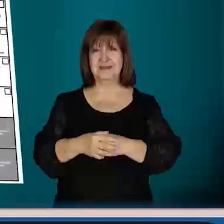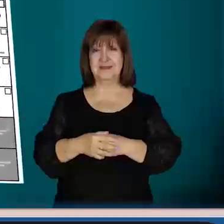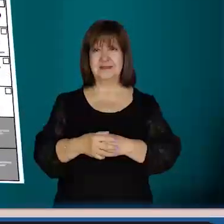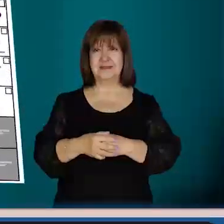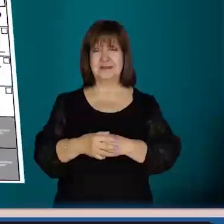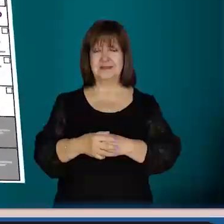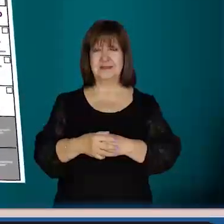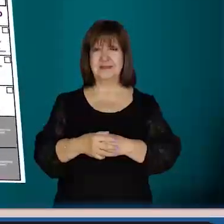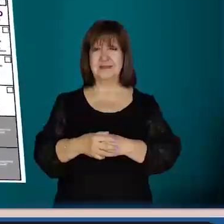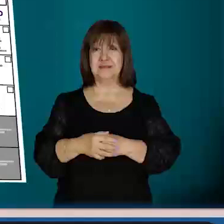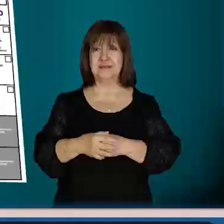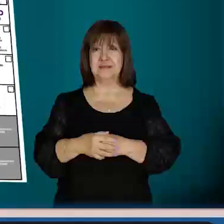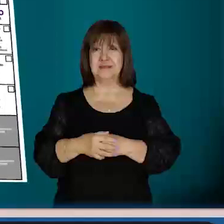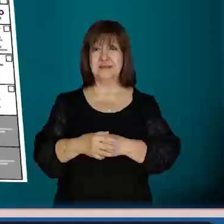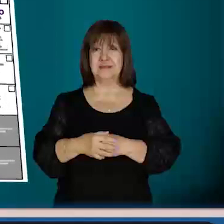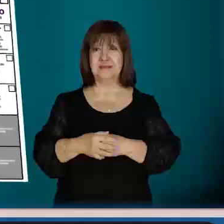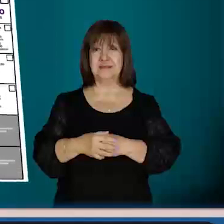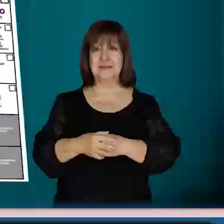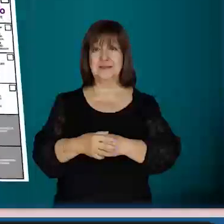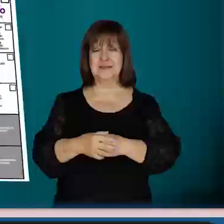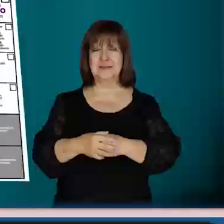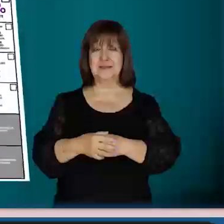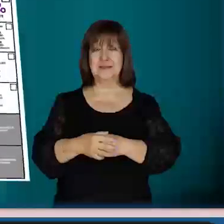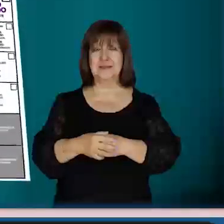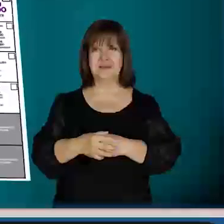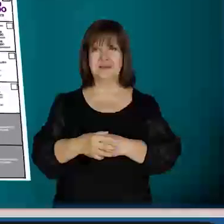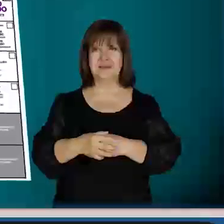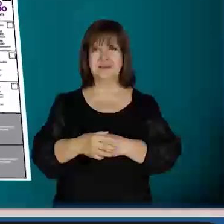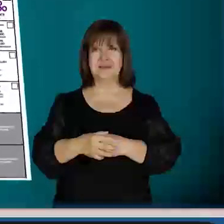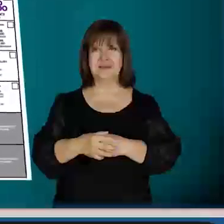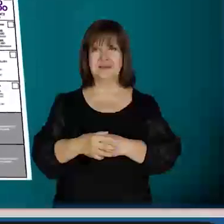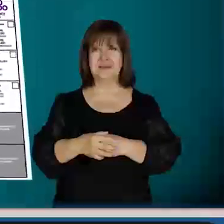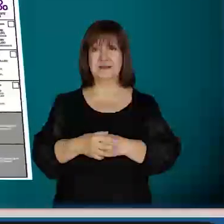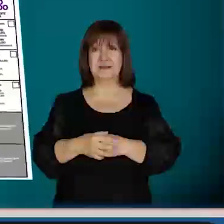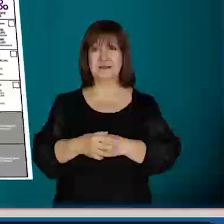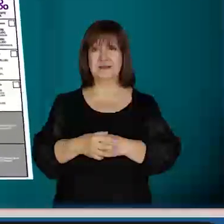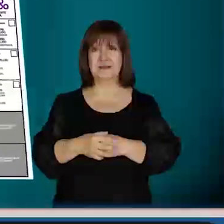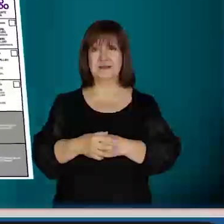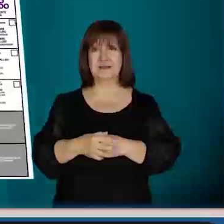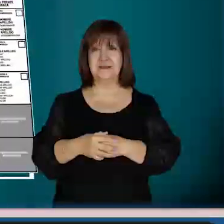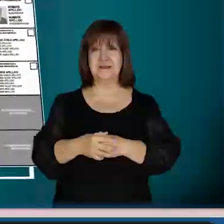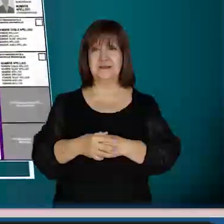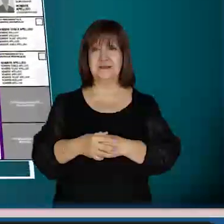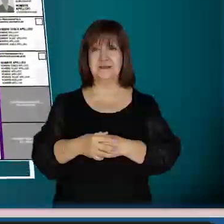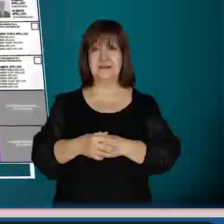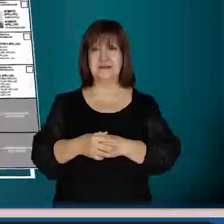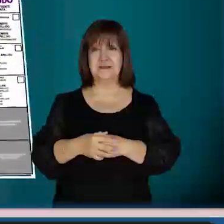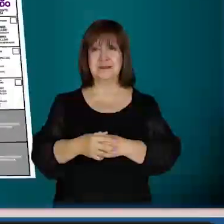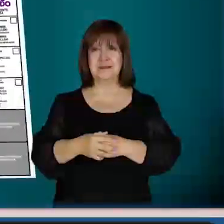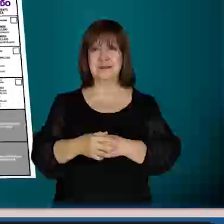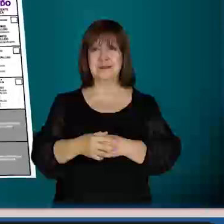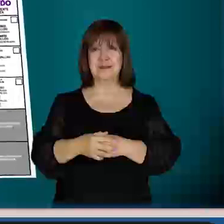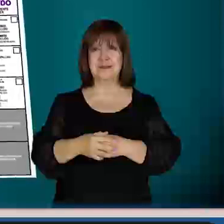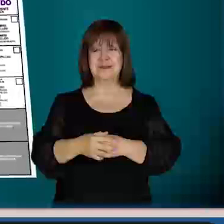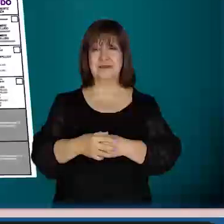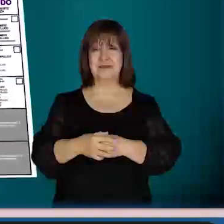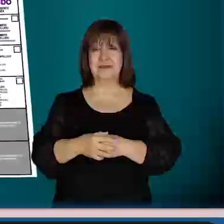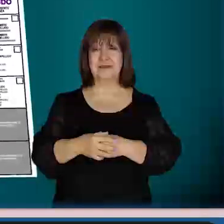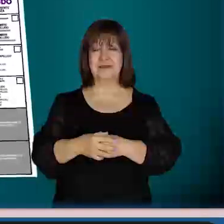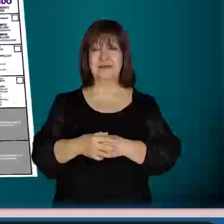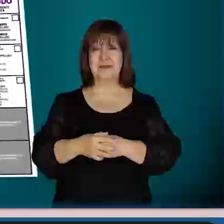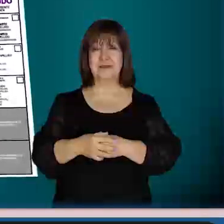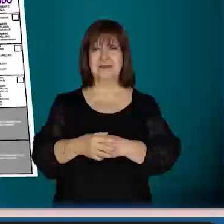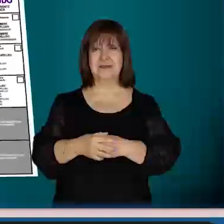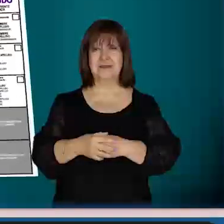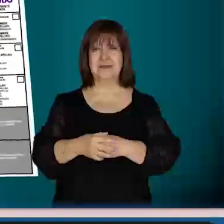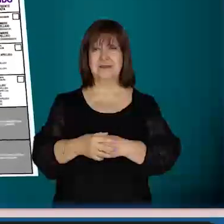y verticales que forman listas de arriba hacia abajo. Son las propuestas del frente o partido completo, colocadas en forma